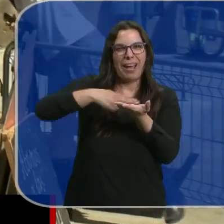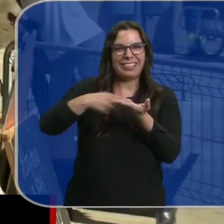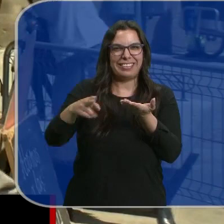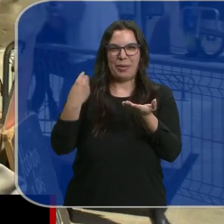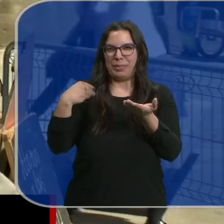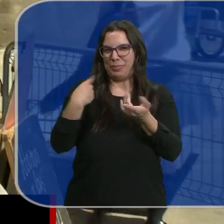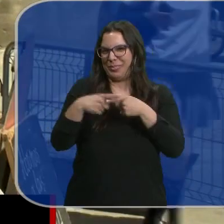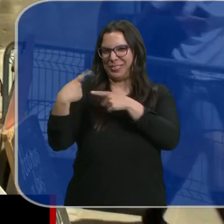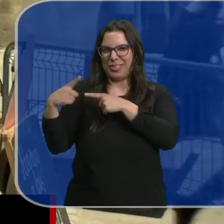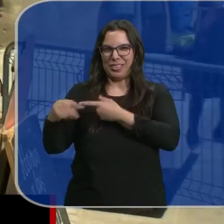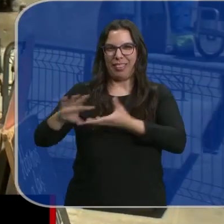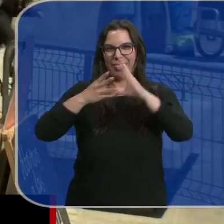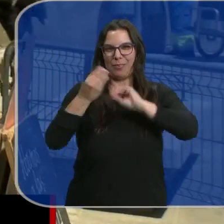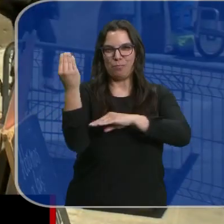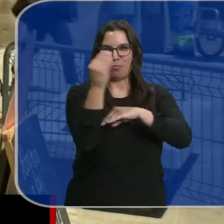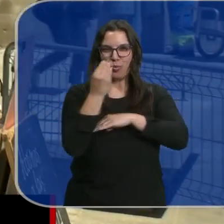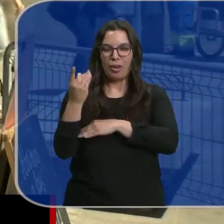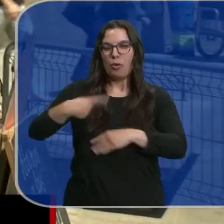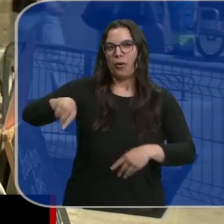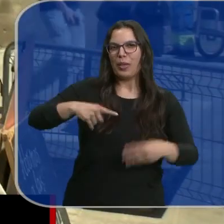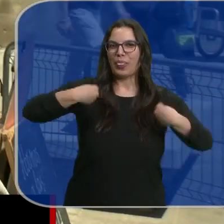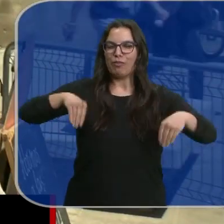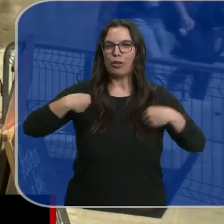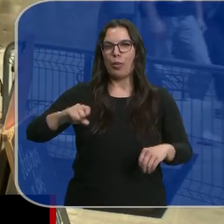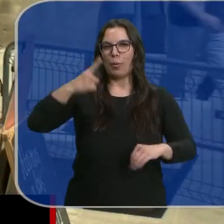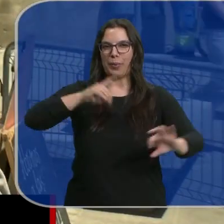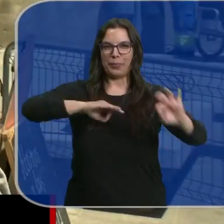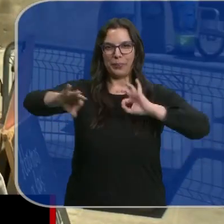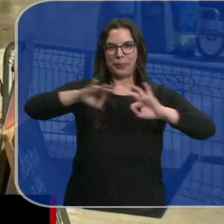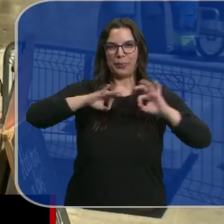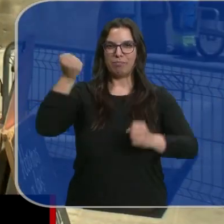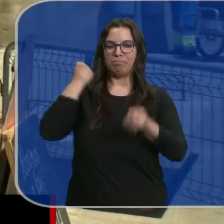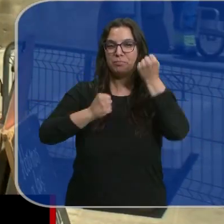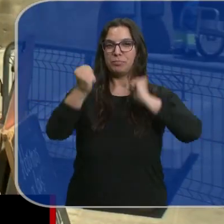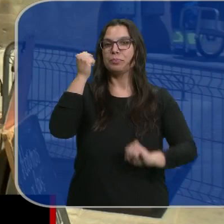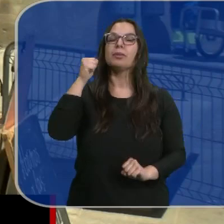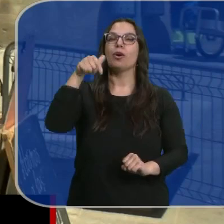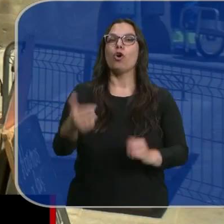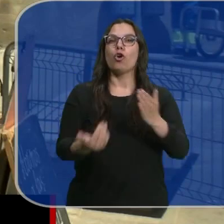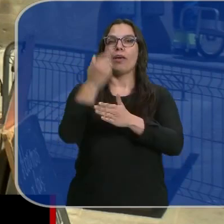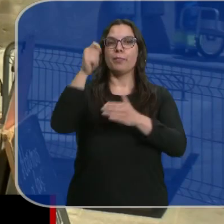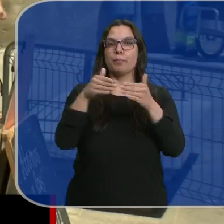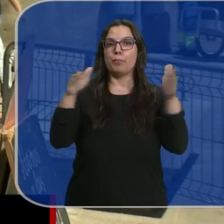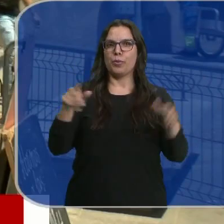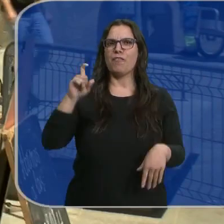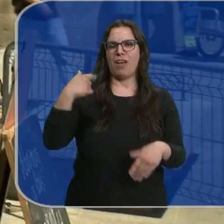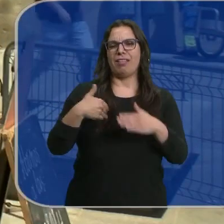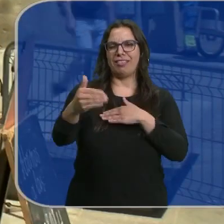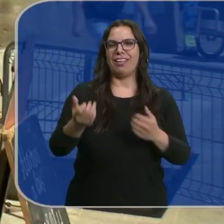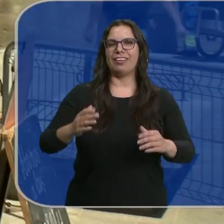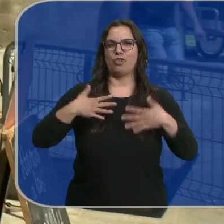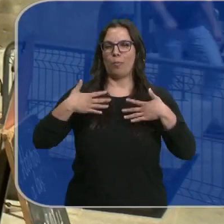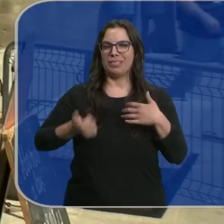Una auténtica delicia para todos ellos que han disfrutado este primer espectáculo en una jornada inaugural que aún nos depara muchas